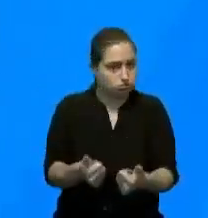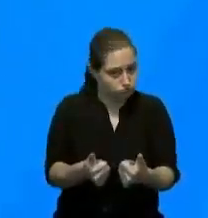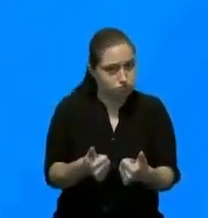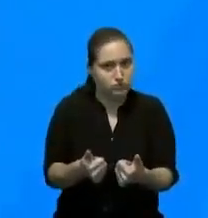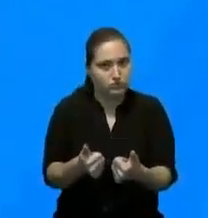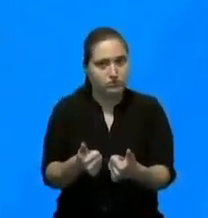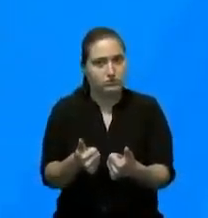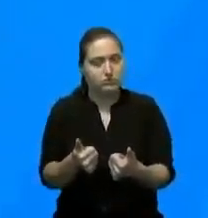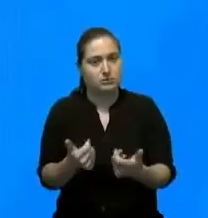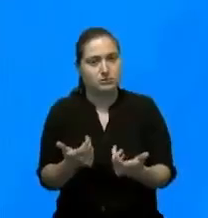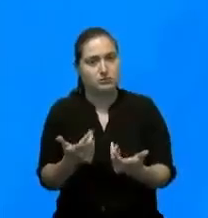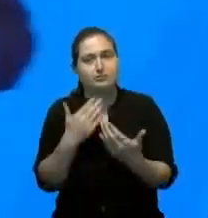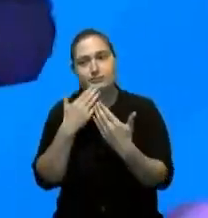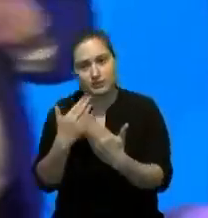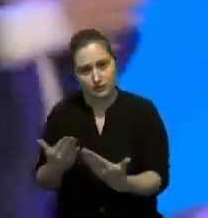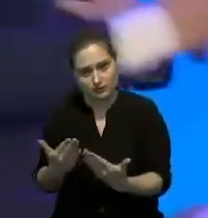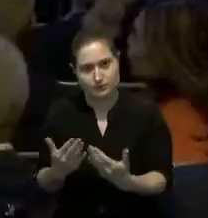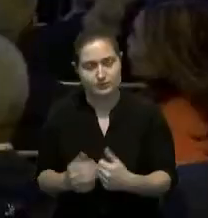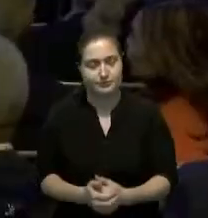adecuada muchas gracias